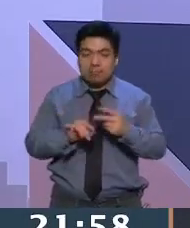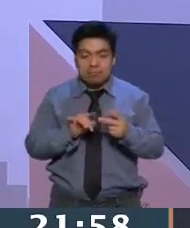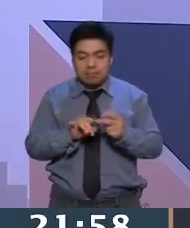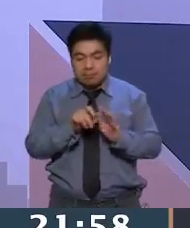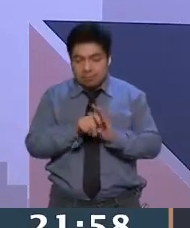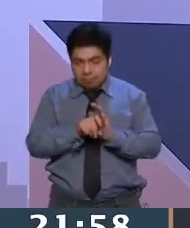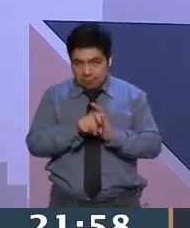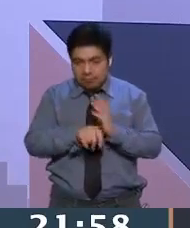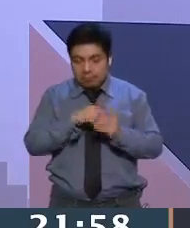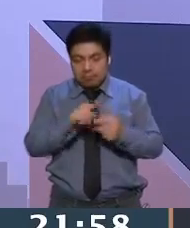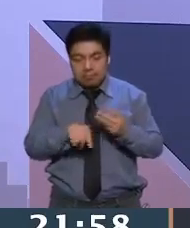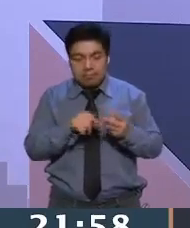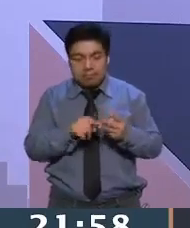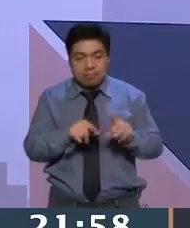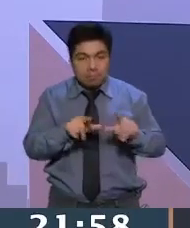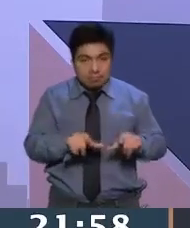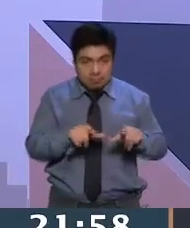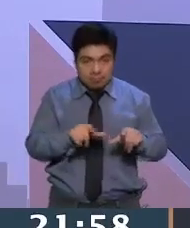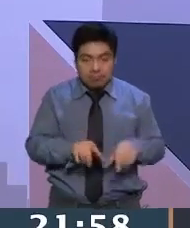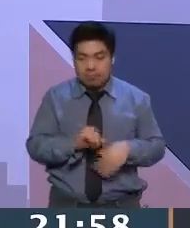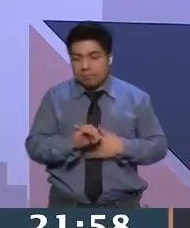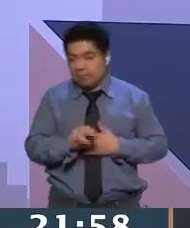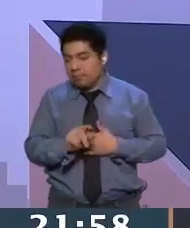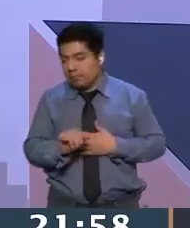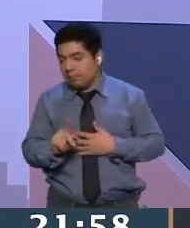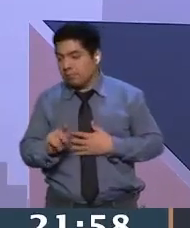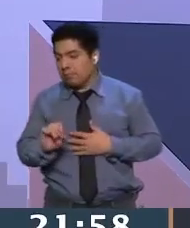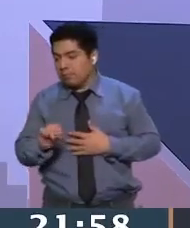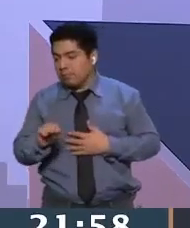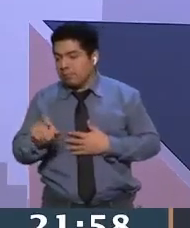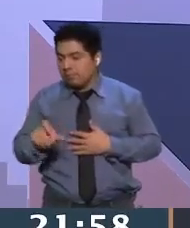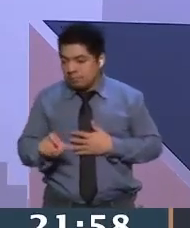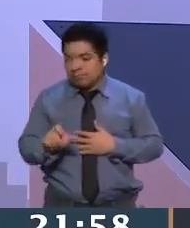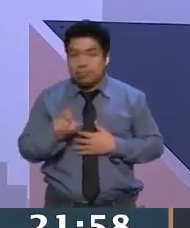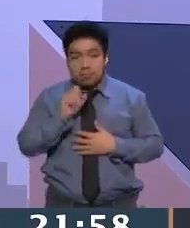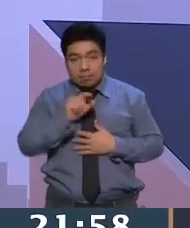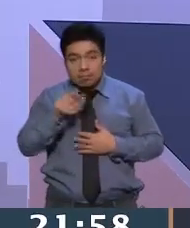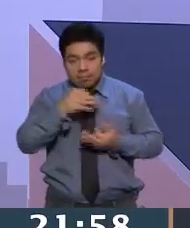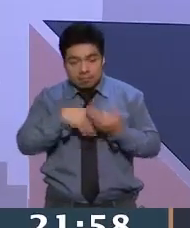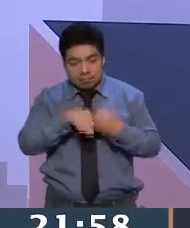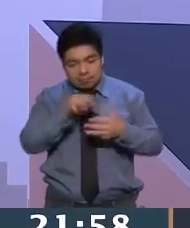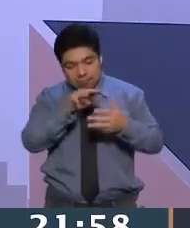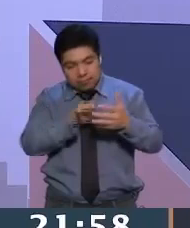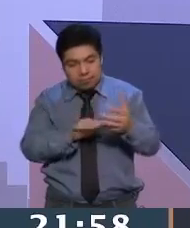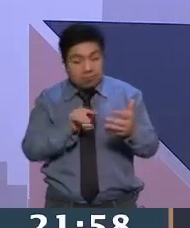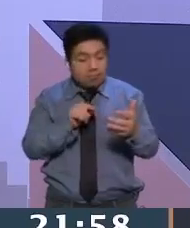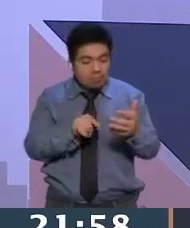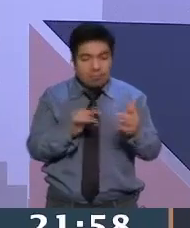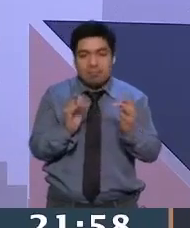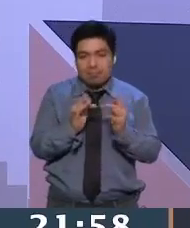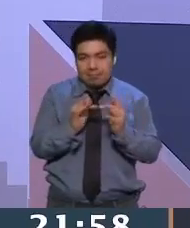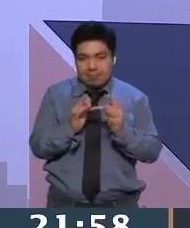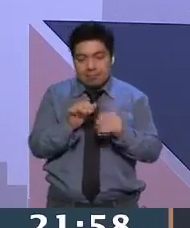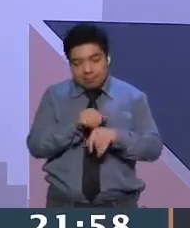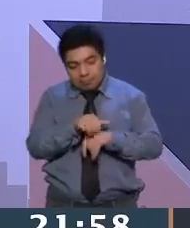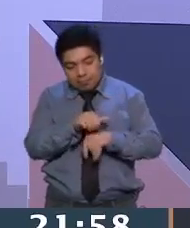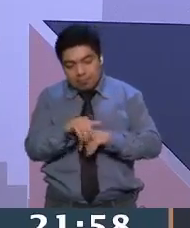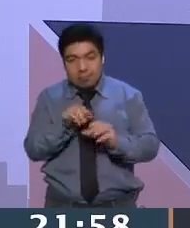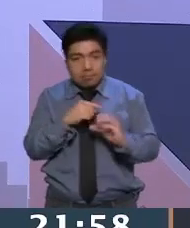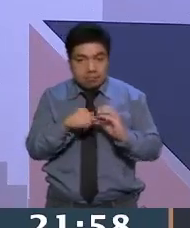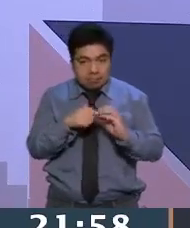Instagram, tienen una página de internet que es jardinpropio.mx y tienen una sección de contacto donde se les puede escribir